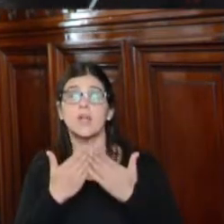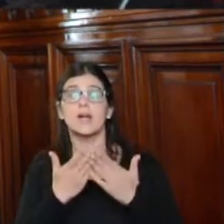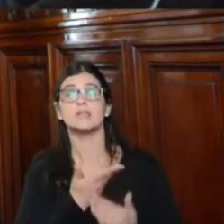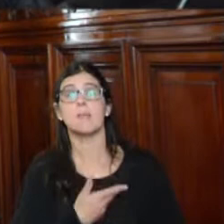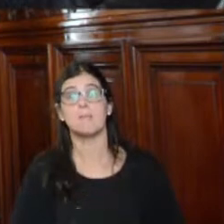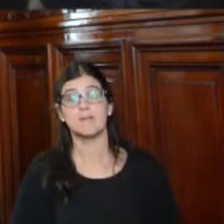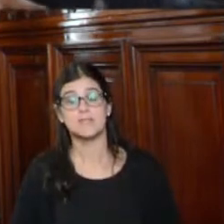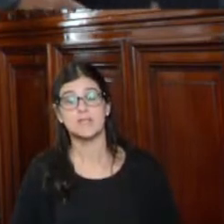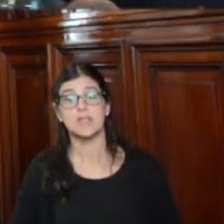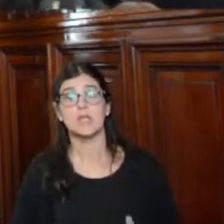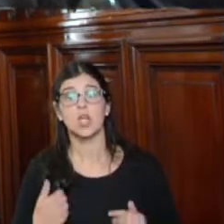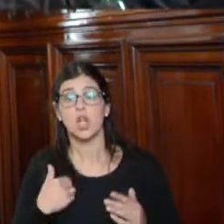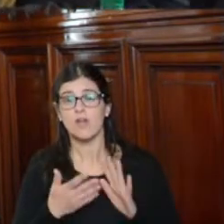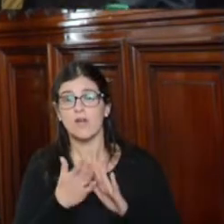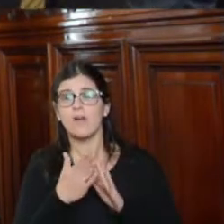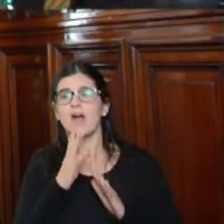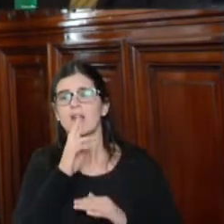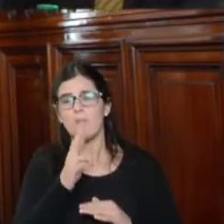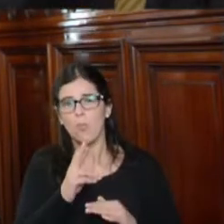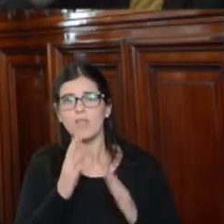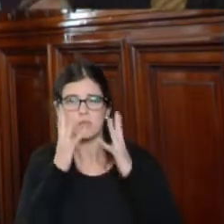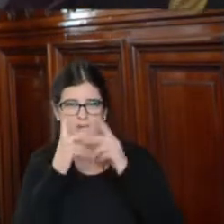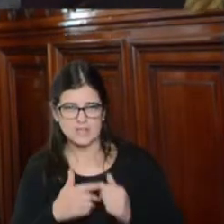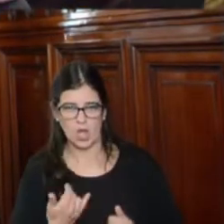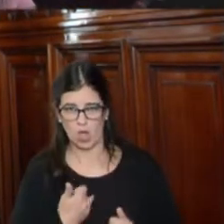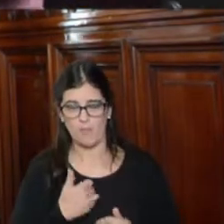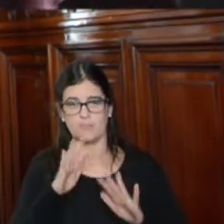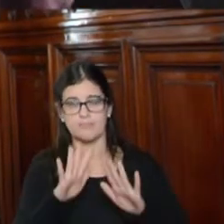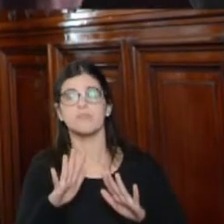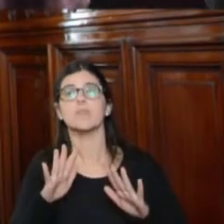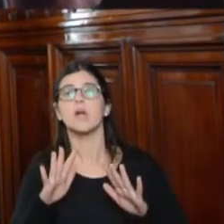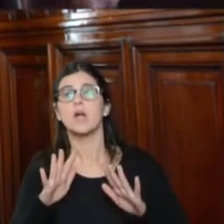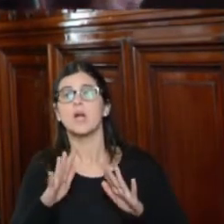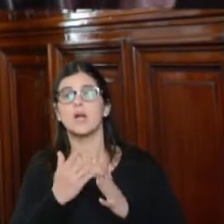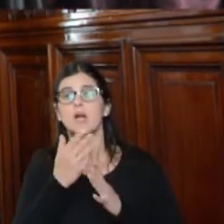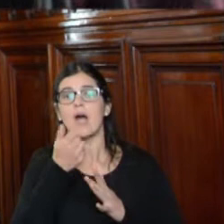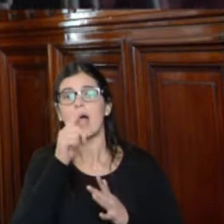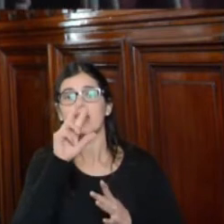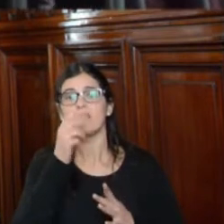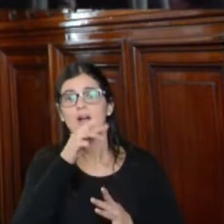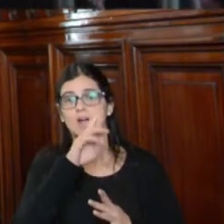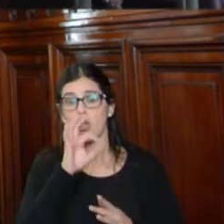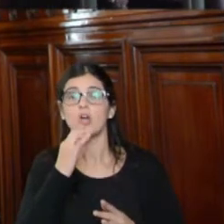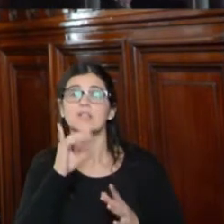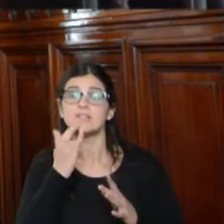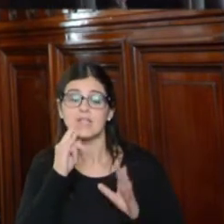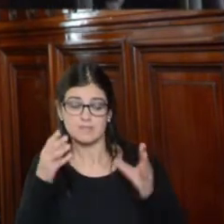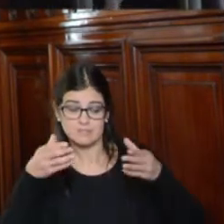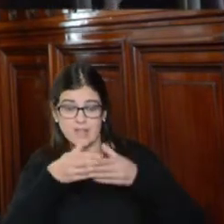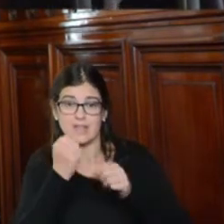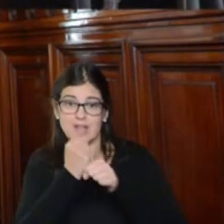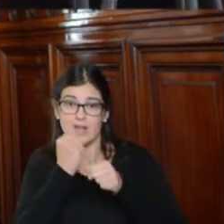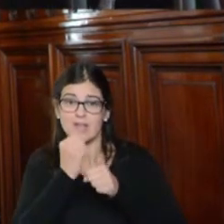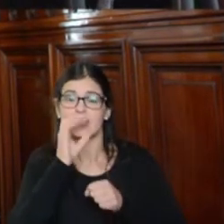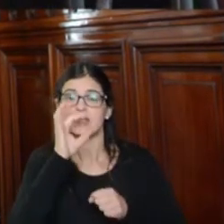Presidente. Vamos a ordenar las respuestas de la siguiente manera. Álvaro Ruiz, de la Corriente Federal de Trabajadores de la